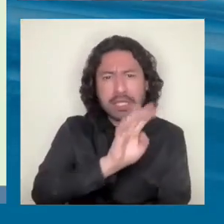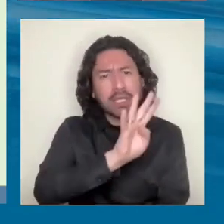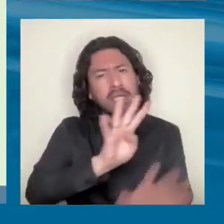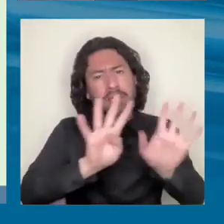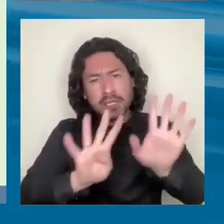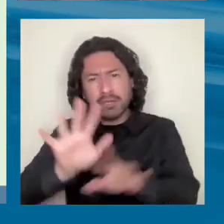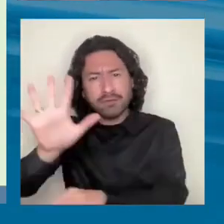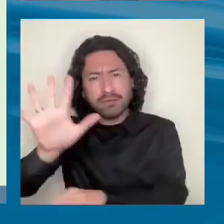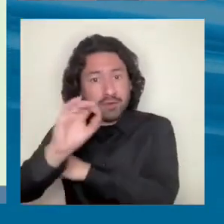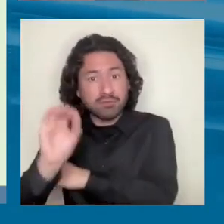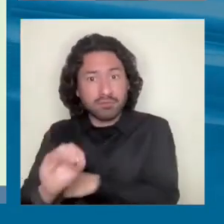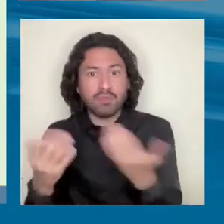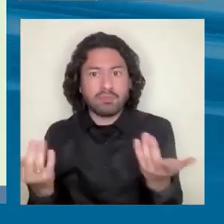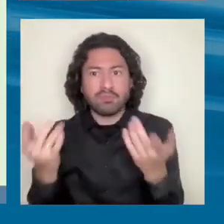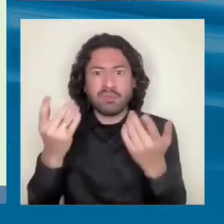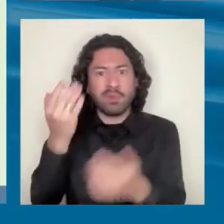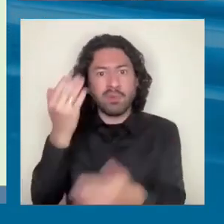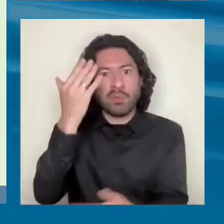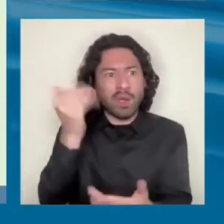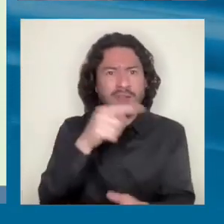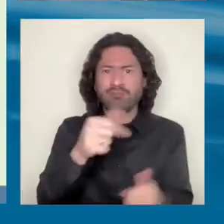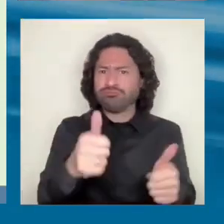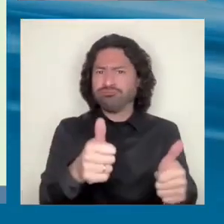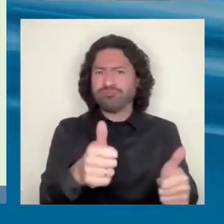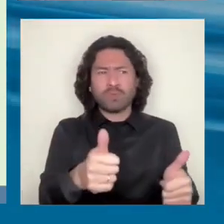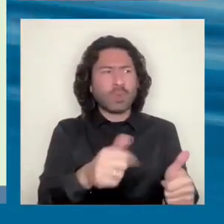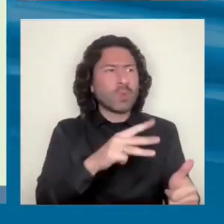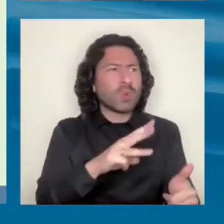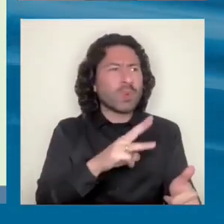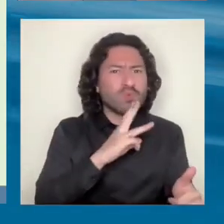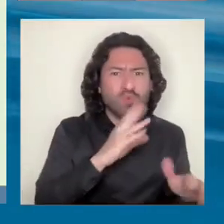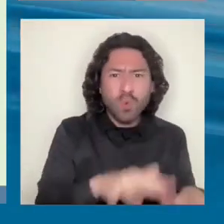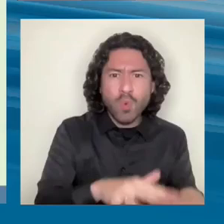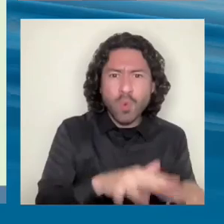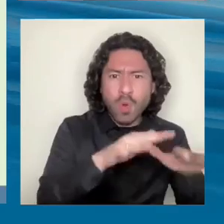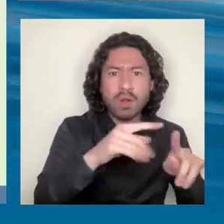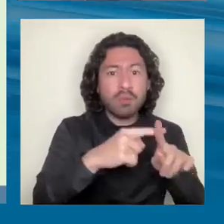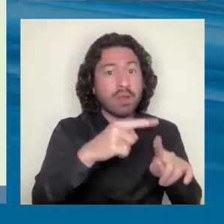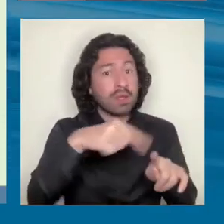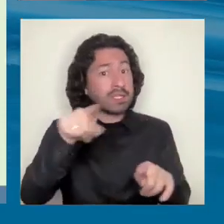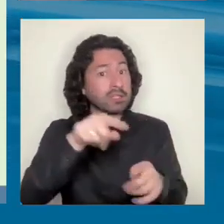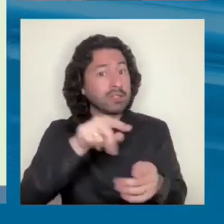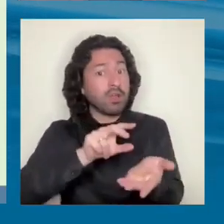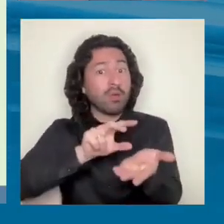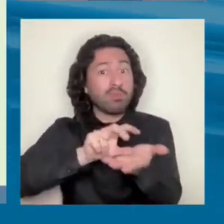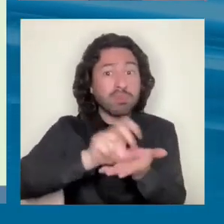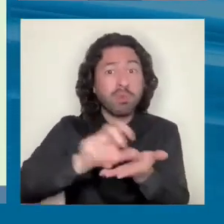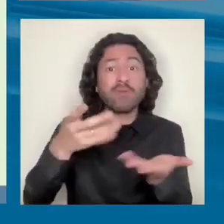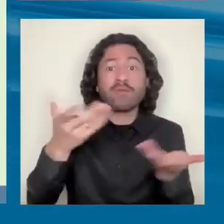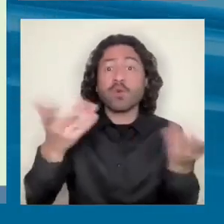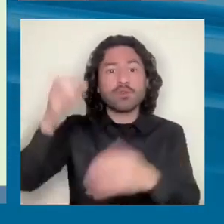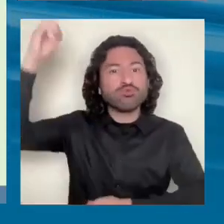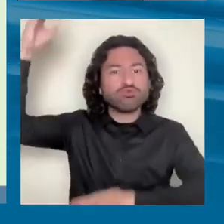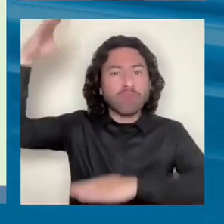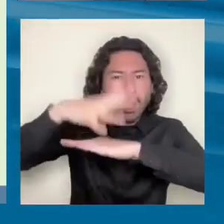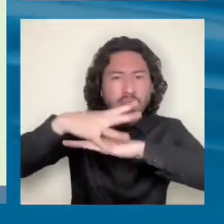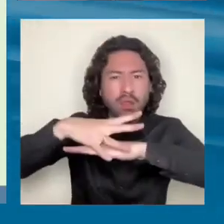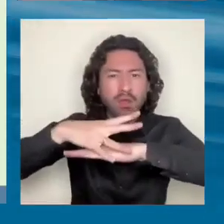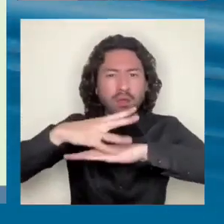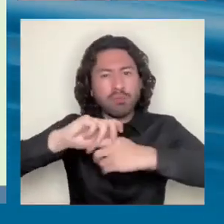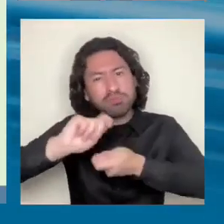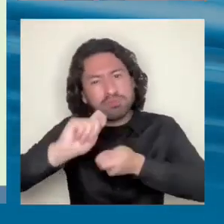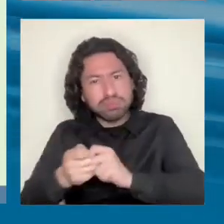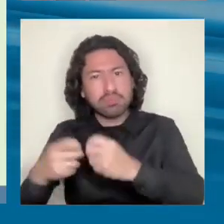renovable por la riqueza en aguas, etcétera, pero también por las inversiones que se han hecho cada vez en energías solares o viento y demás.